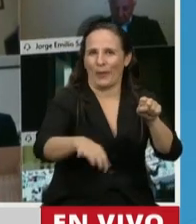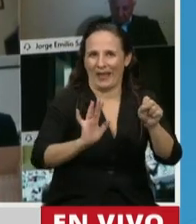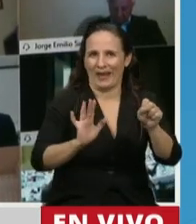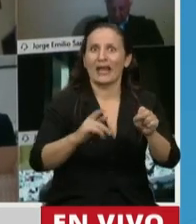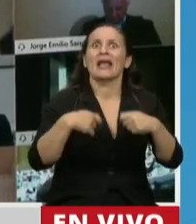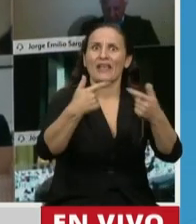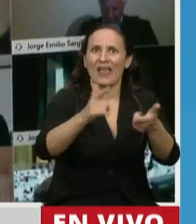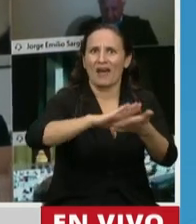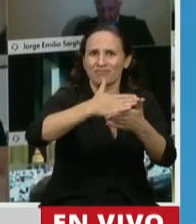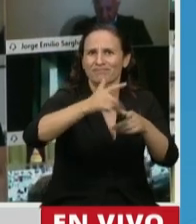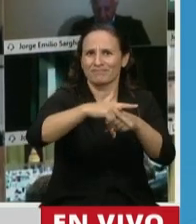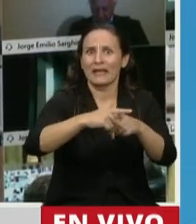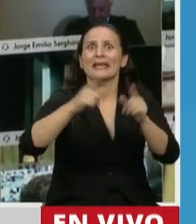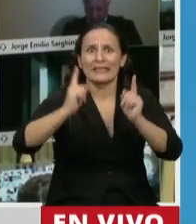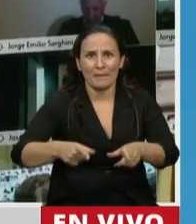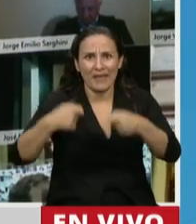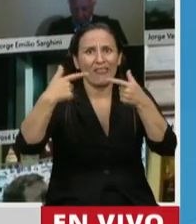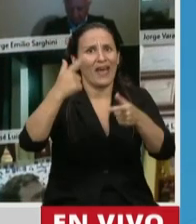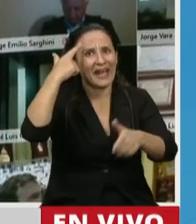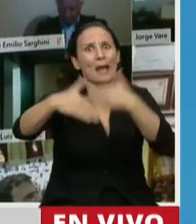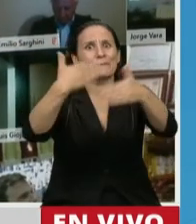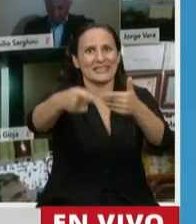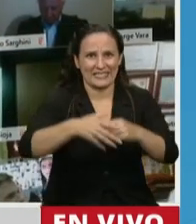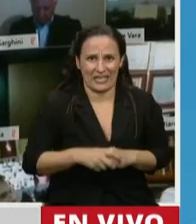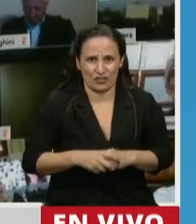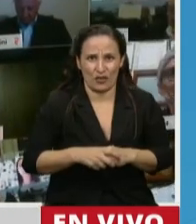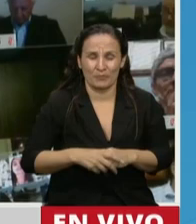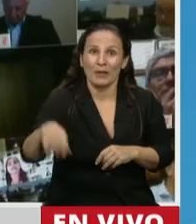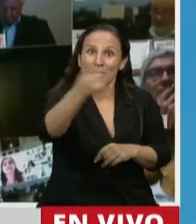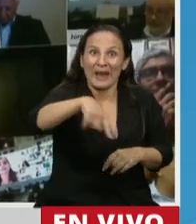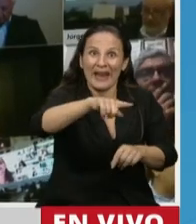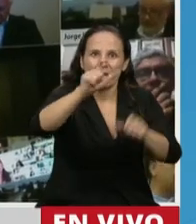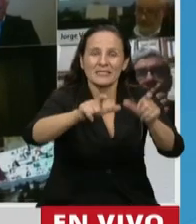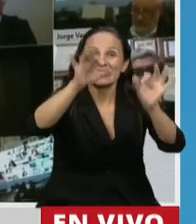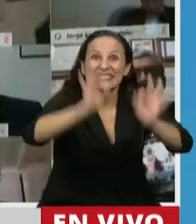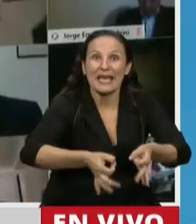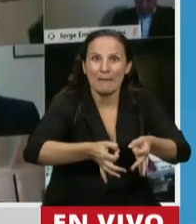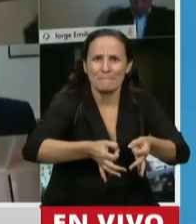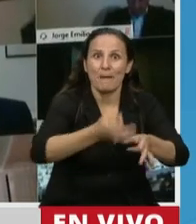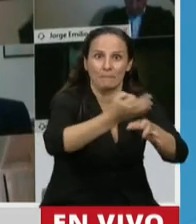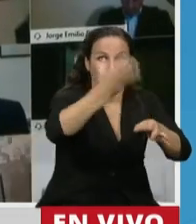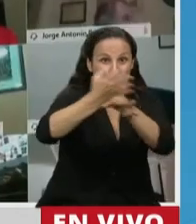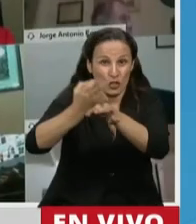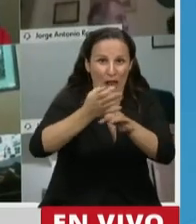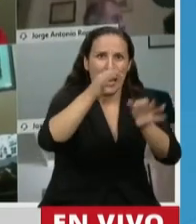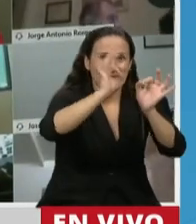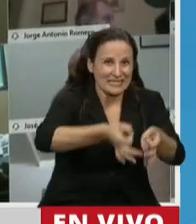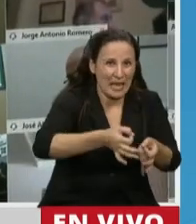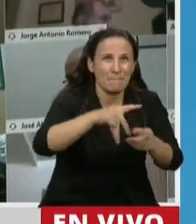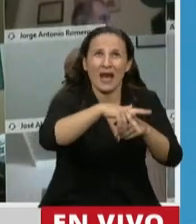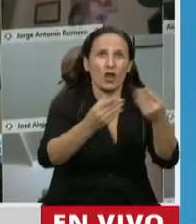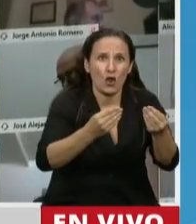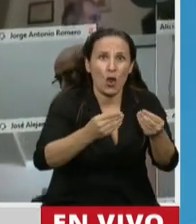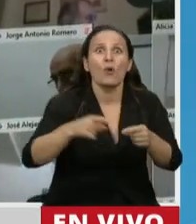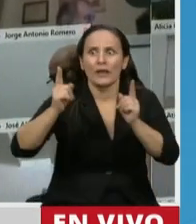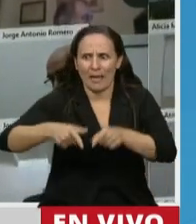que también logrando la capacitación. Es decir, llevando el saber a esta gente, tanto profesionales como también a aquellos que van